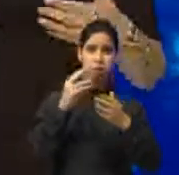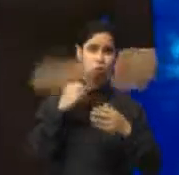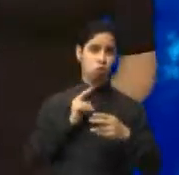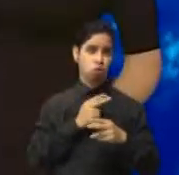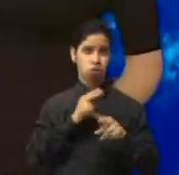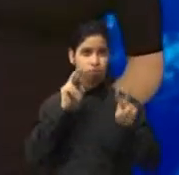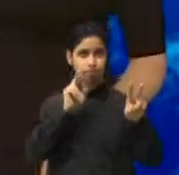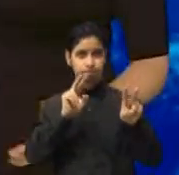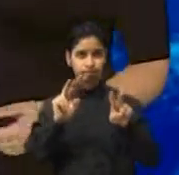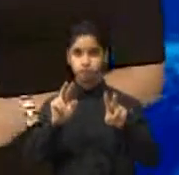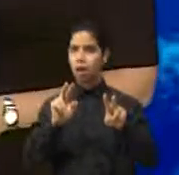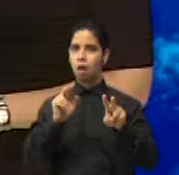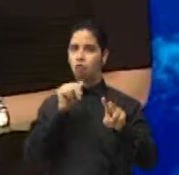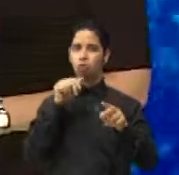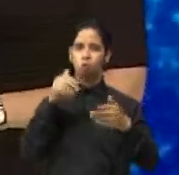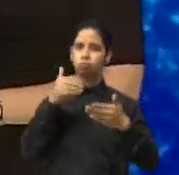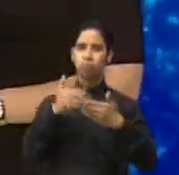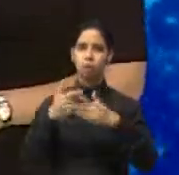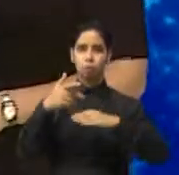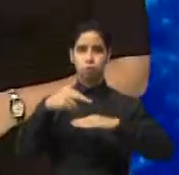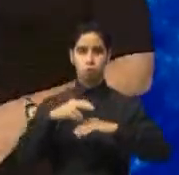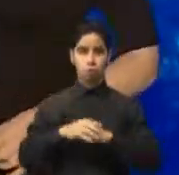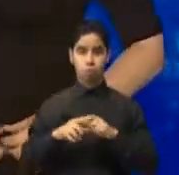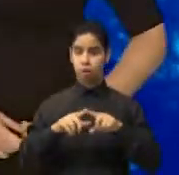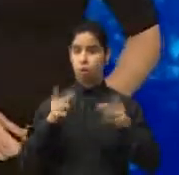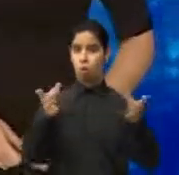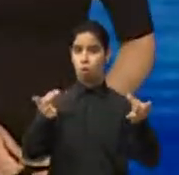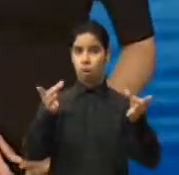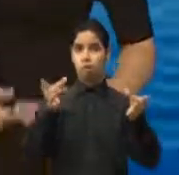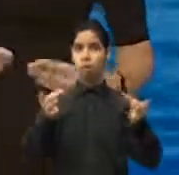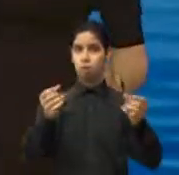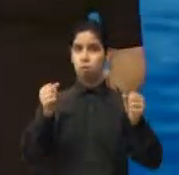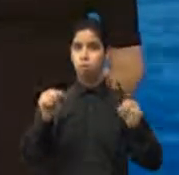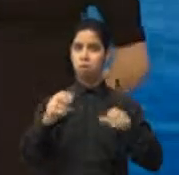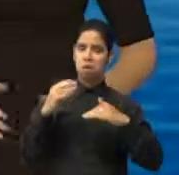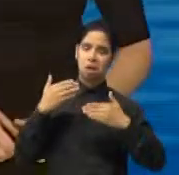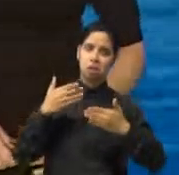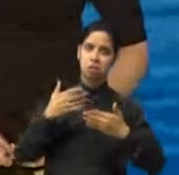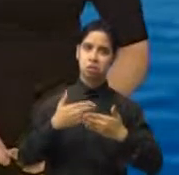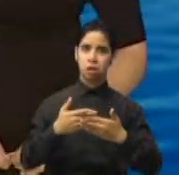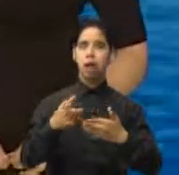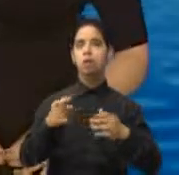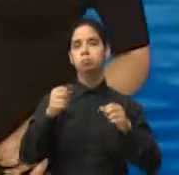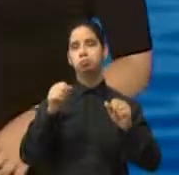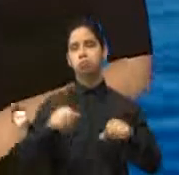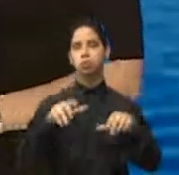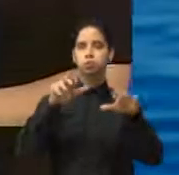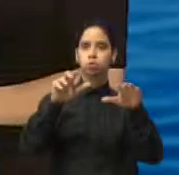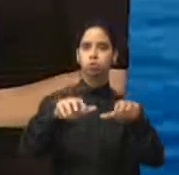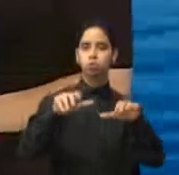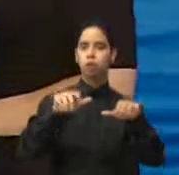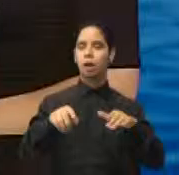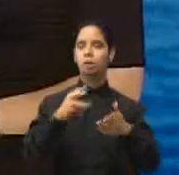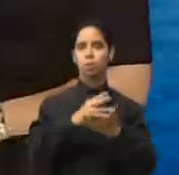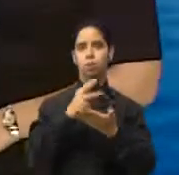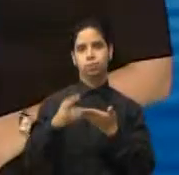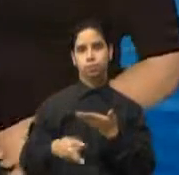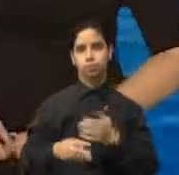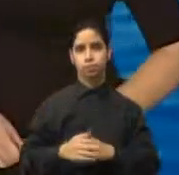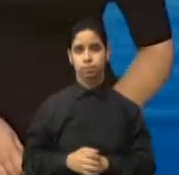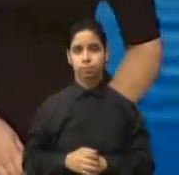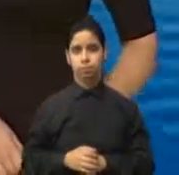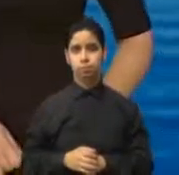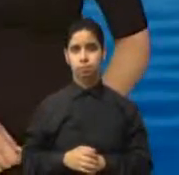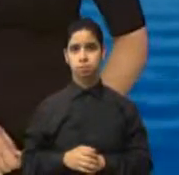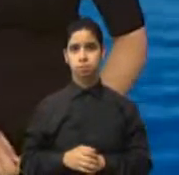no lo proyectan sobre la isla, sino humedad asociada podría alcanzar la zona local y promover actividad de lluvia durante ese fin de semana. Muy